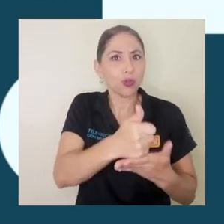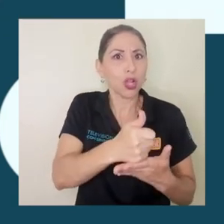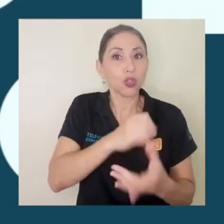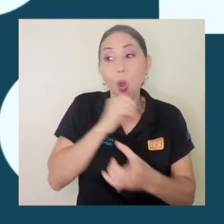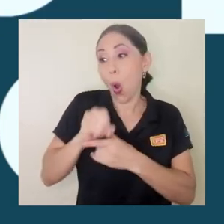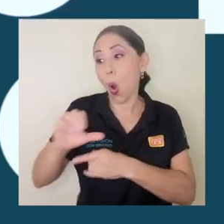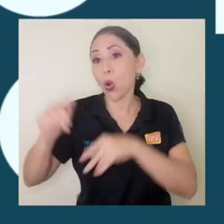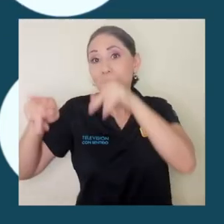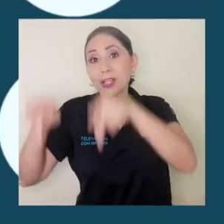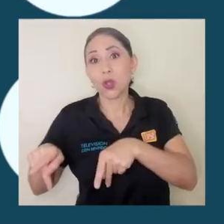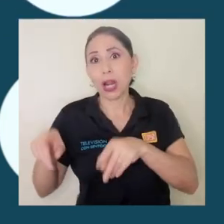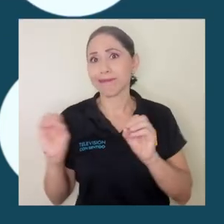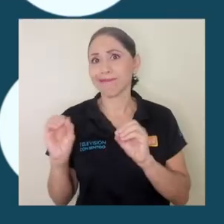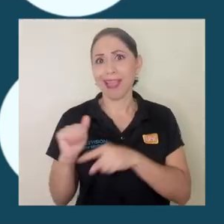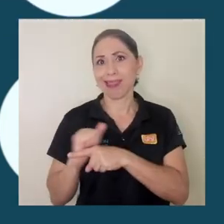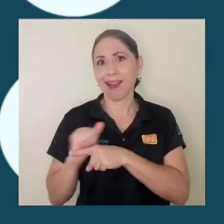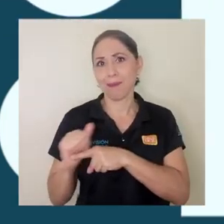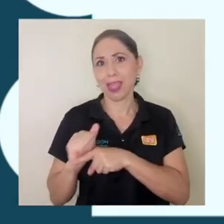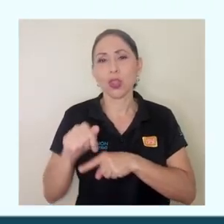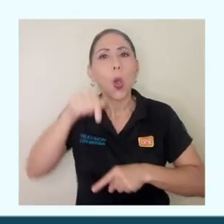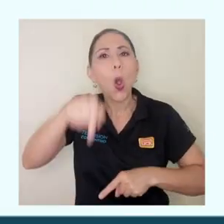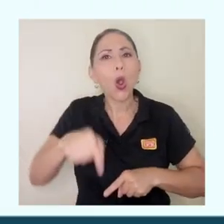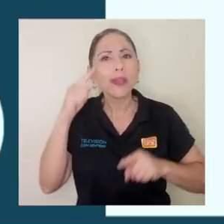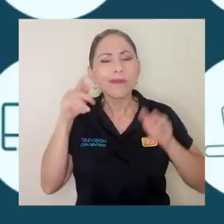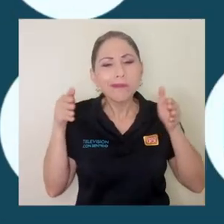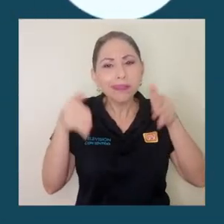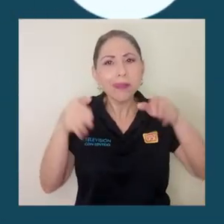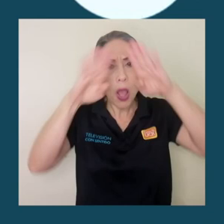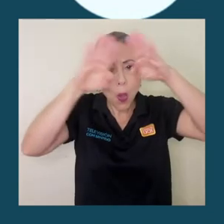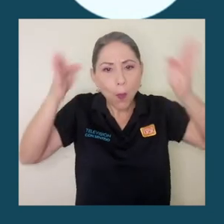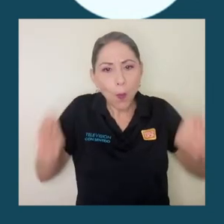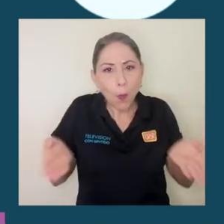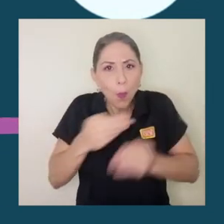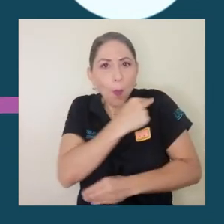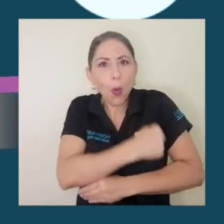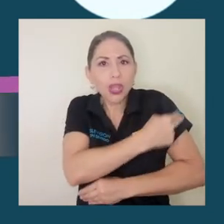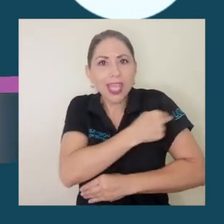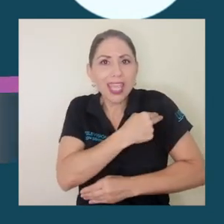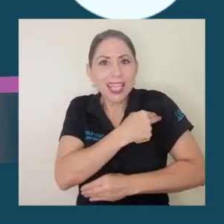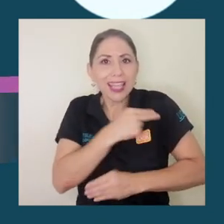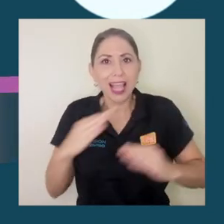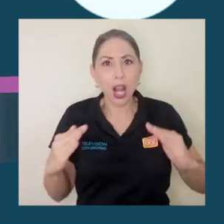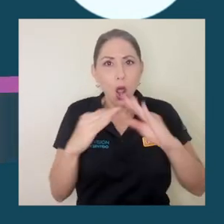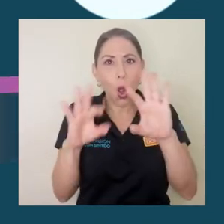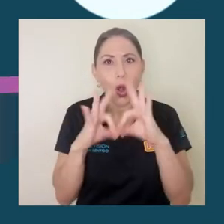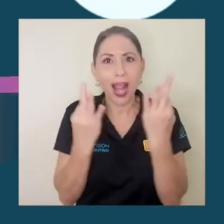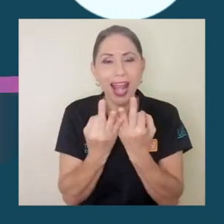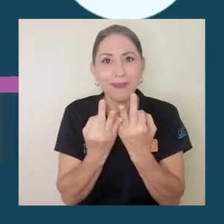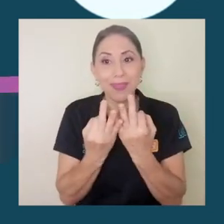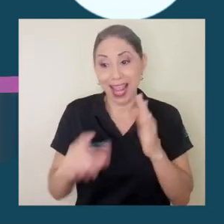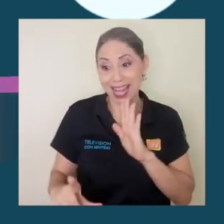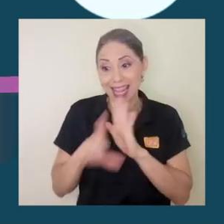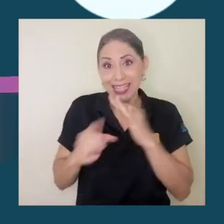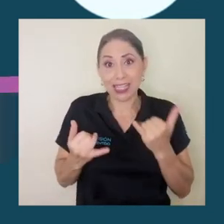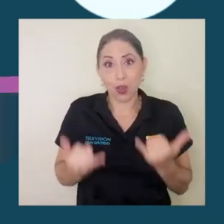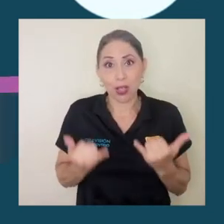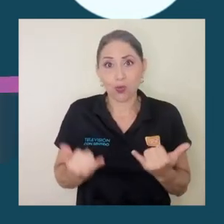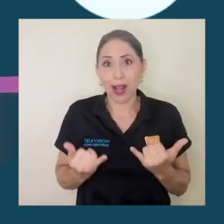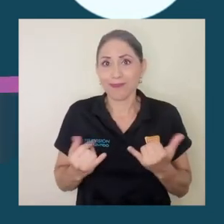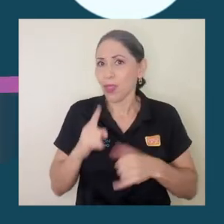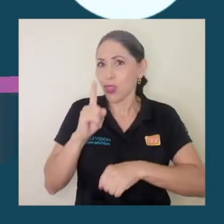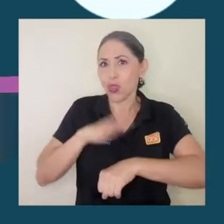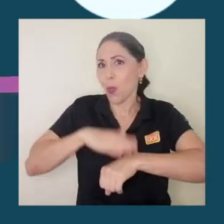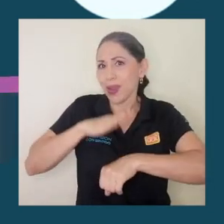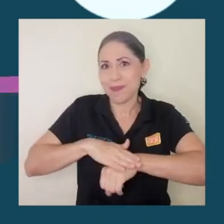a una que no tiene el entrenamiento, hoy nos enfocaremos en el botiquín del hogar, la legislación actual no permite